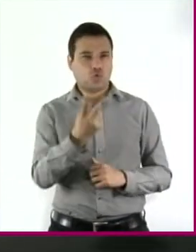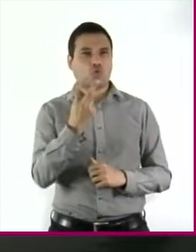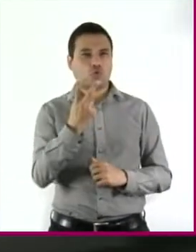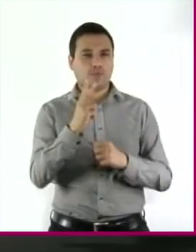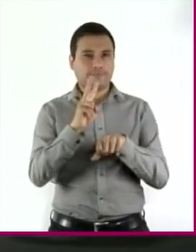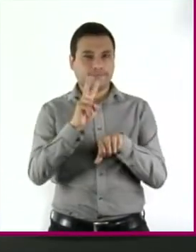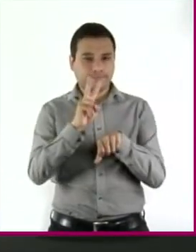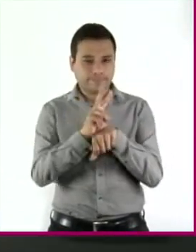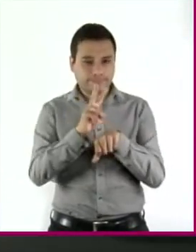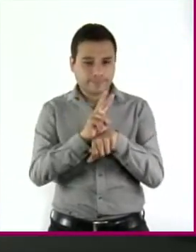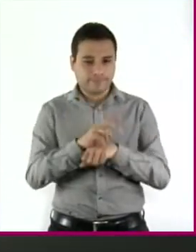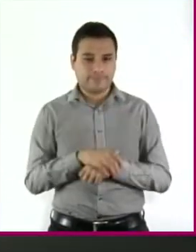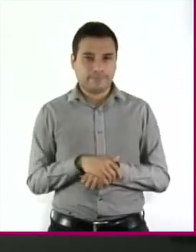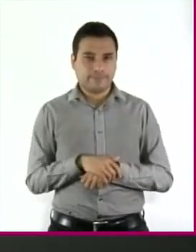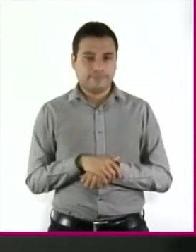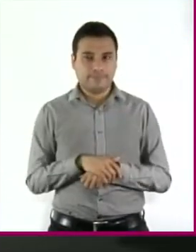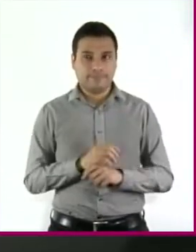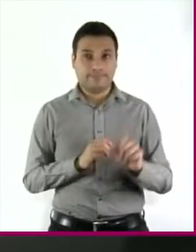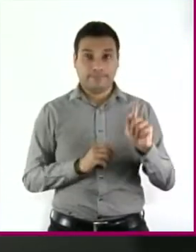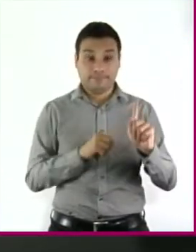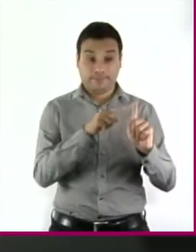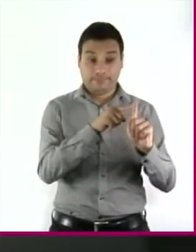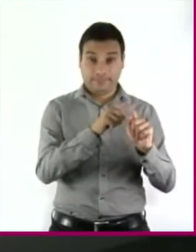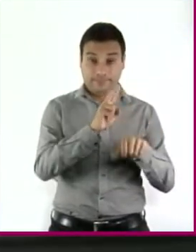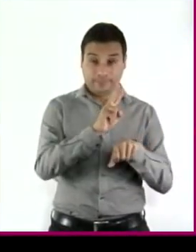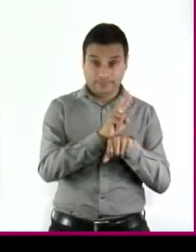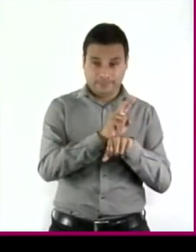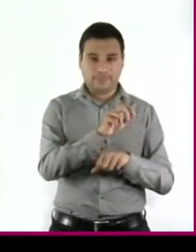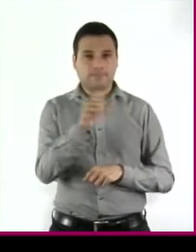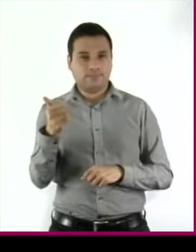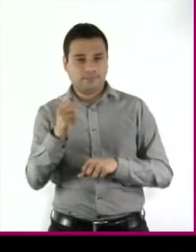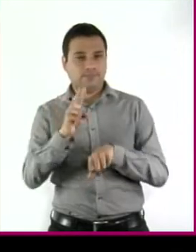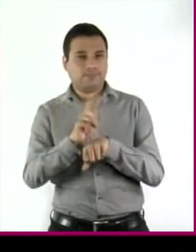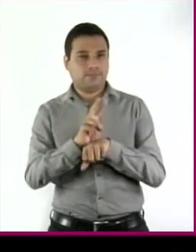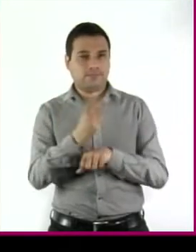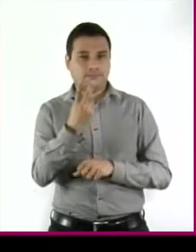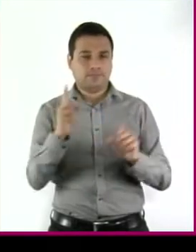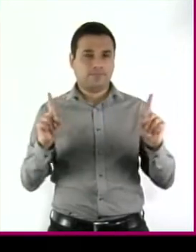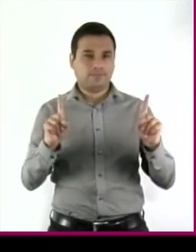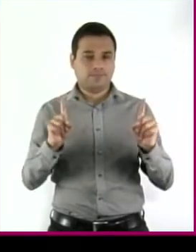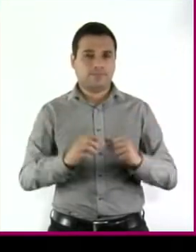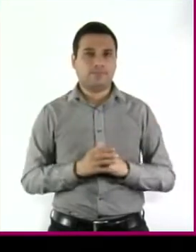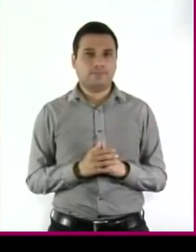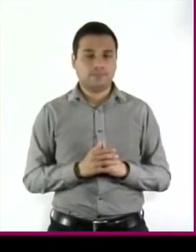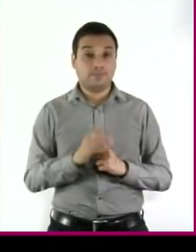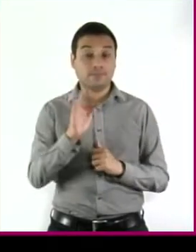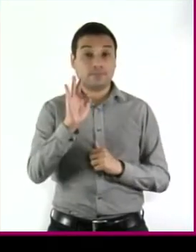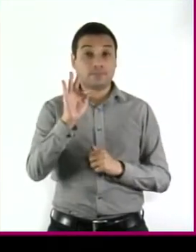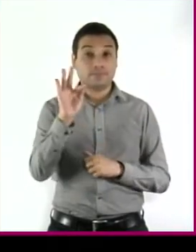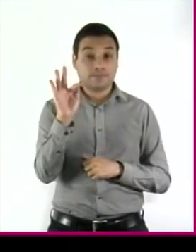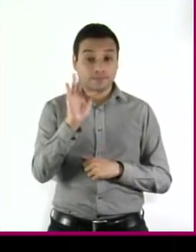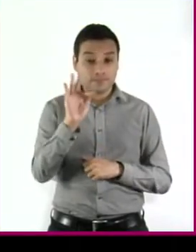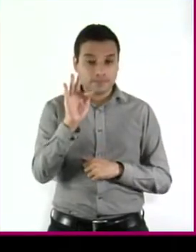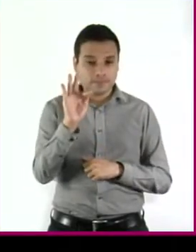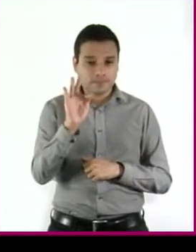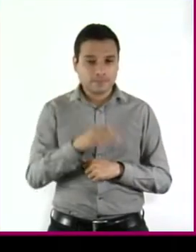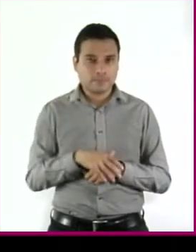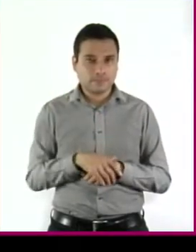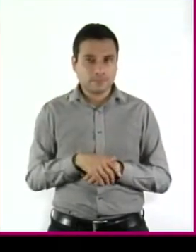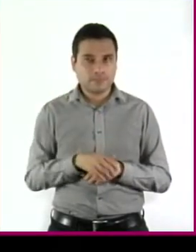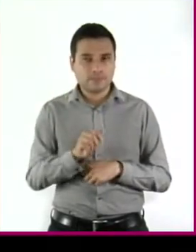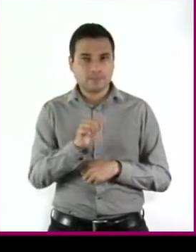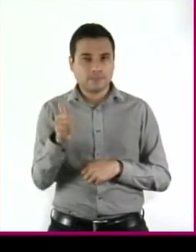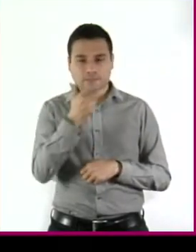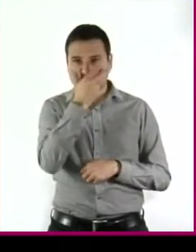que el primero es capaz de llevar a cabo su tarea. El segundo, sin embargo, igualmente corruptible,